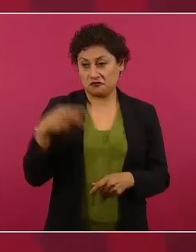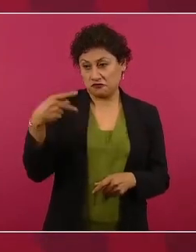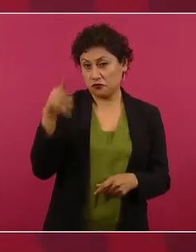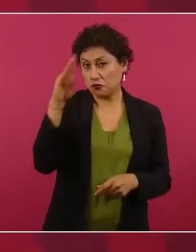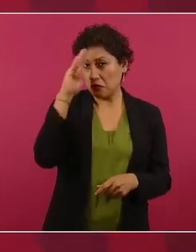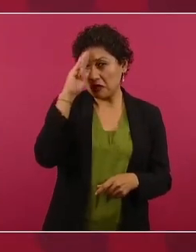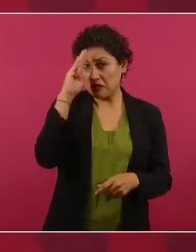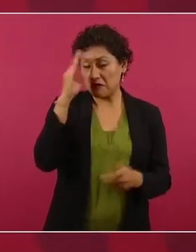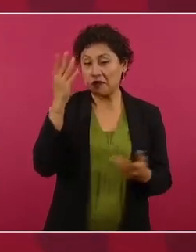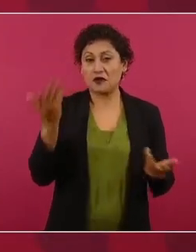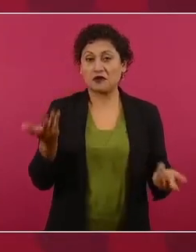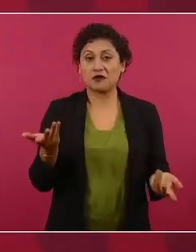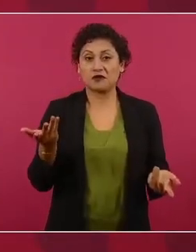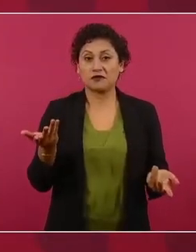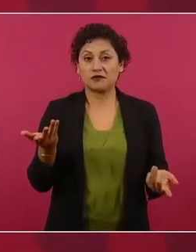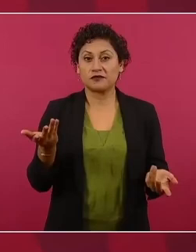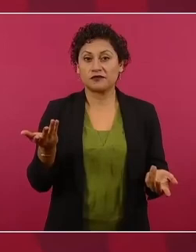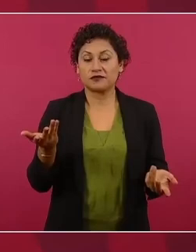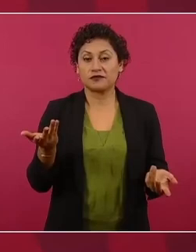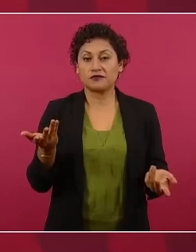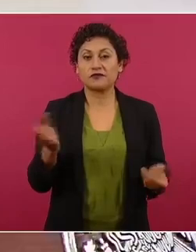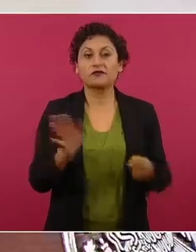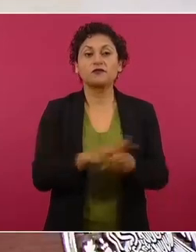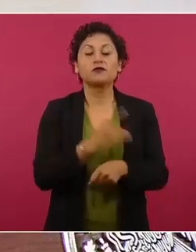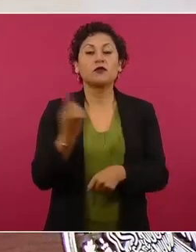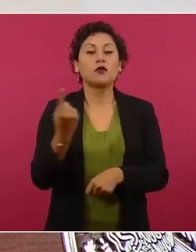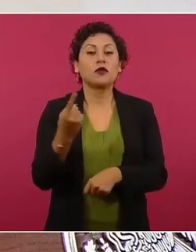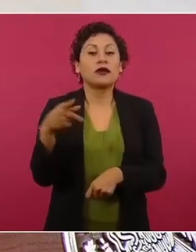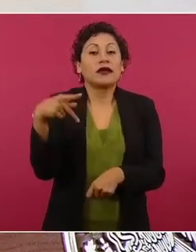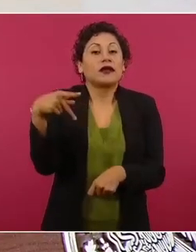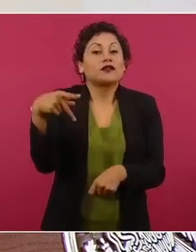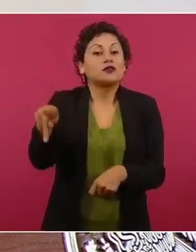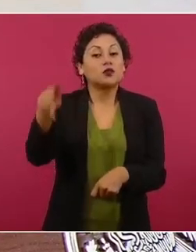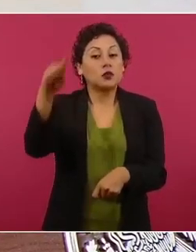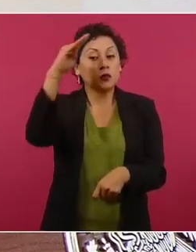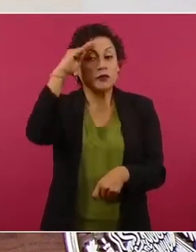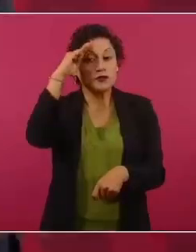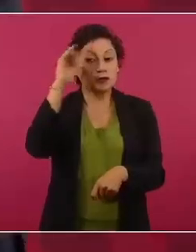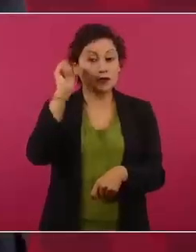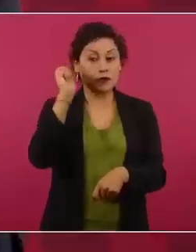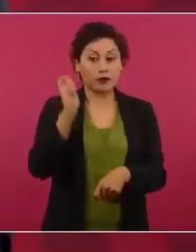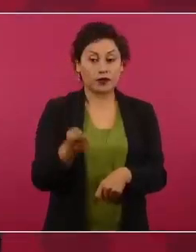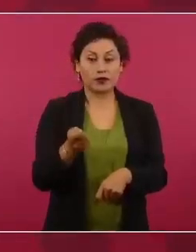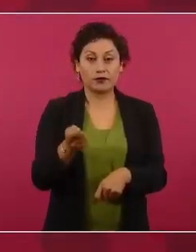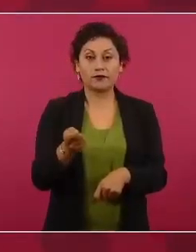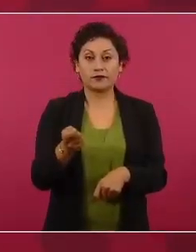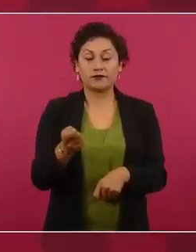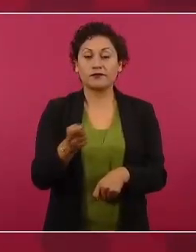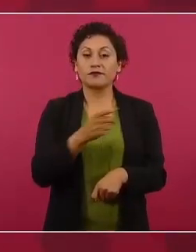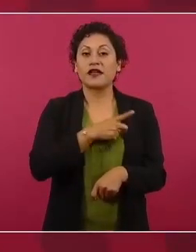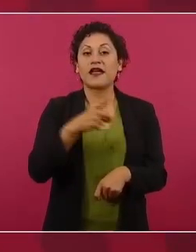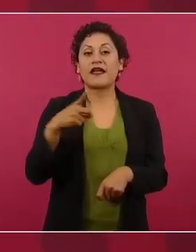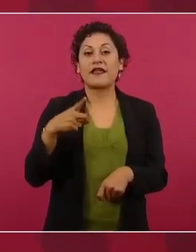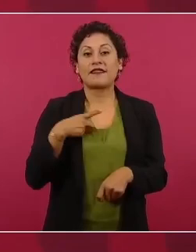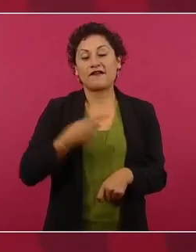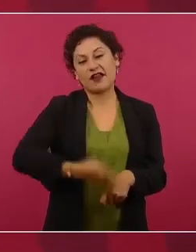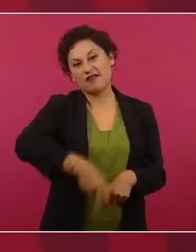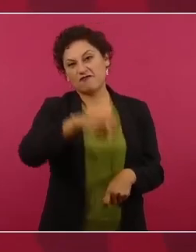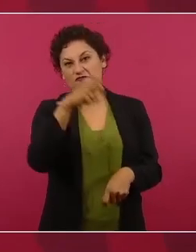para ellos el problema se reduce al uso de la fuerza